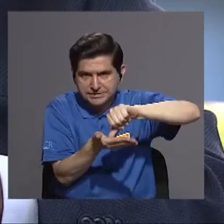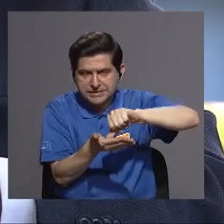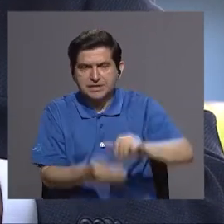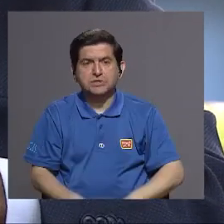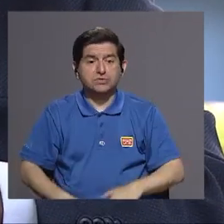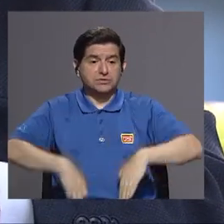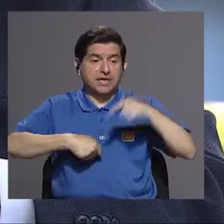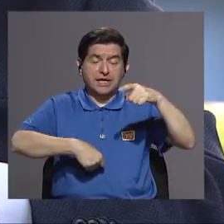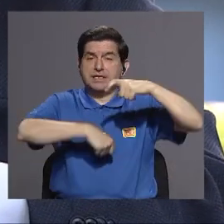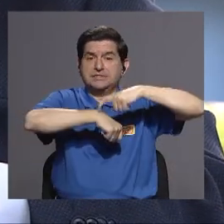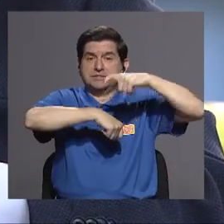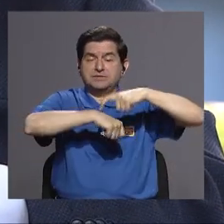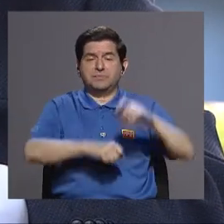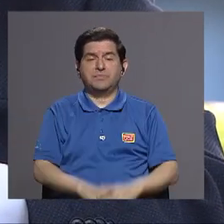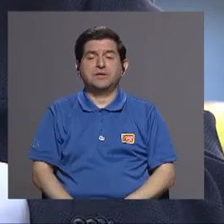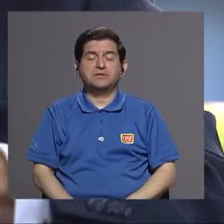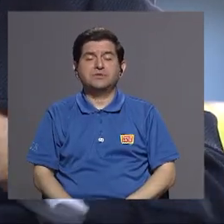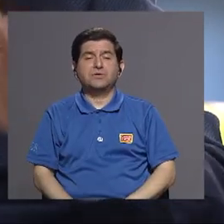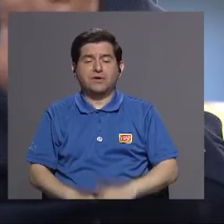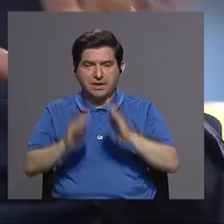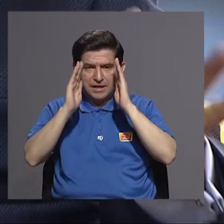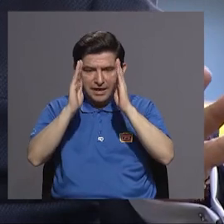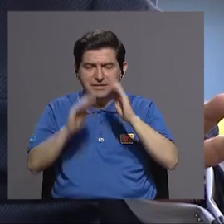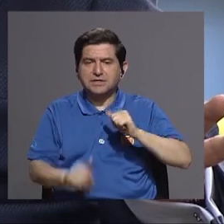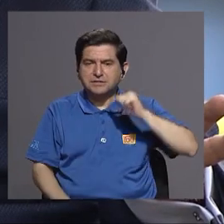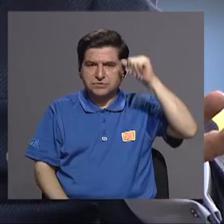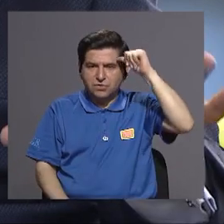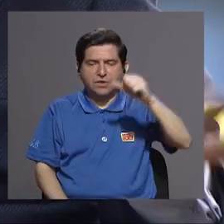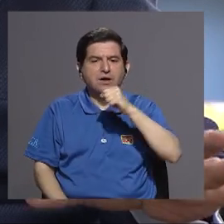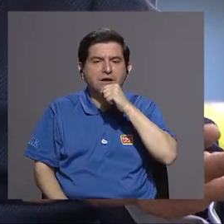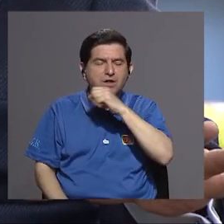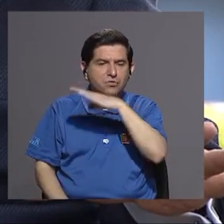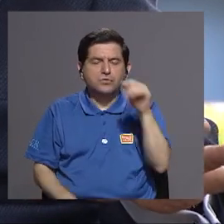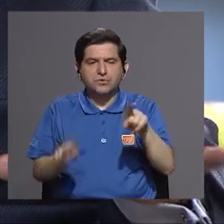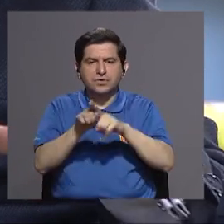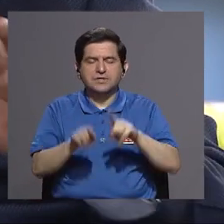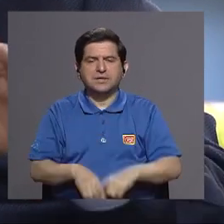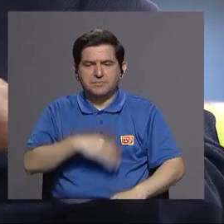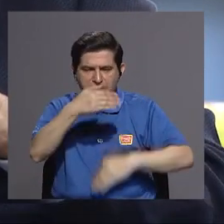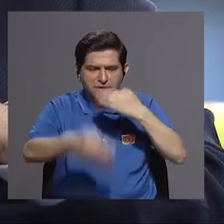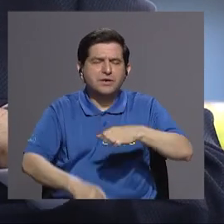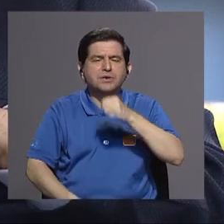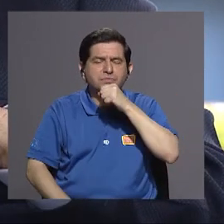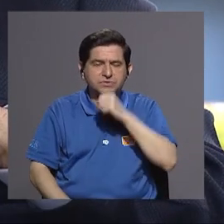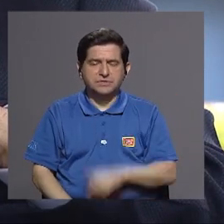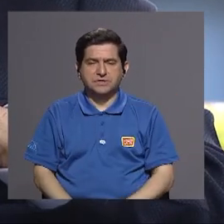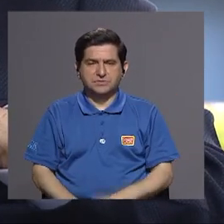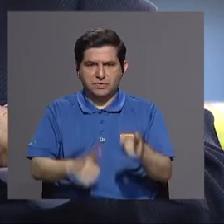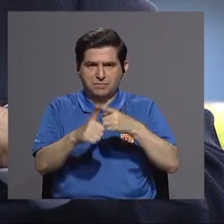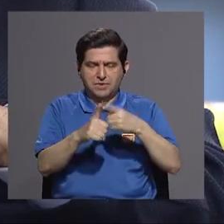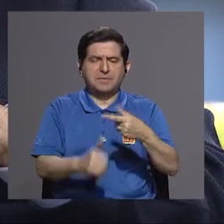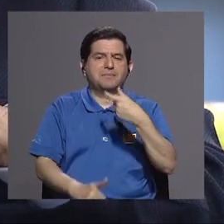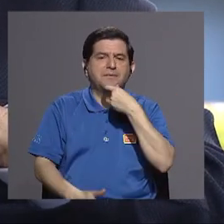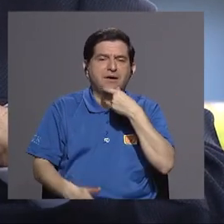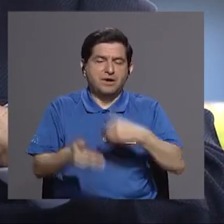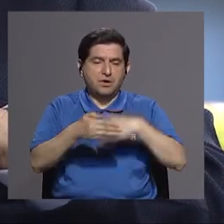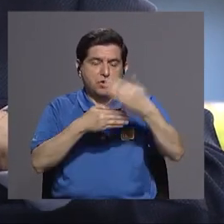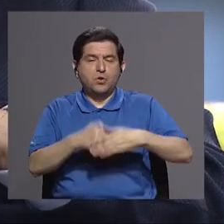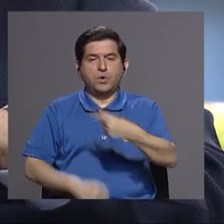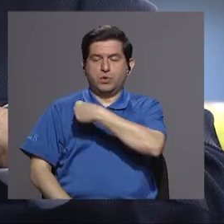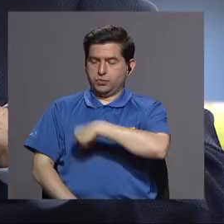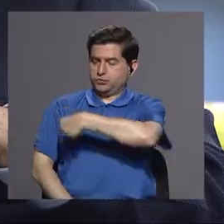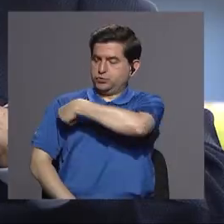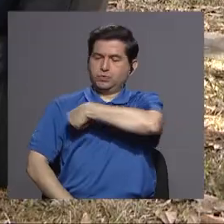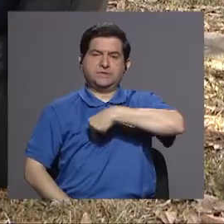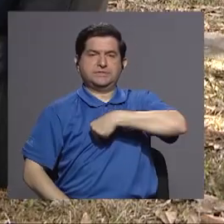que habían en ese momento en la gente que fueron en edimburgo como decía y más adelante más tarde lo hizo en